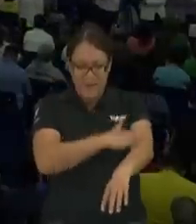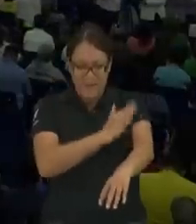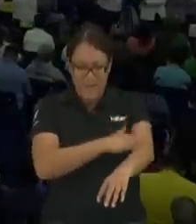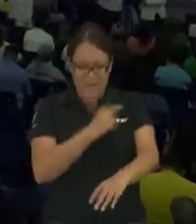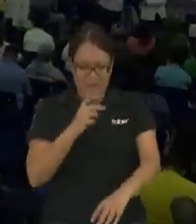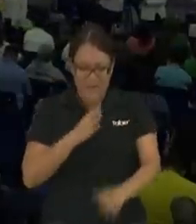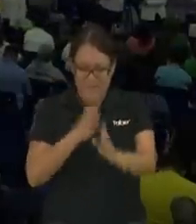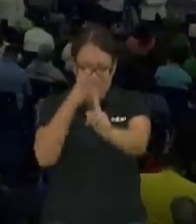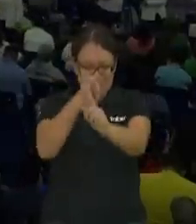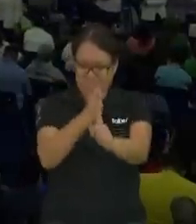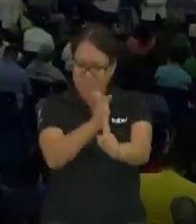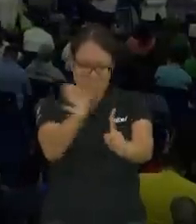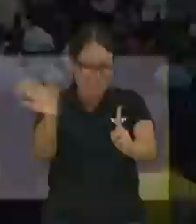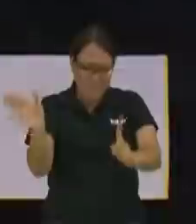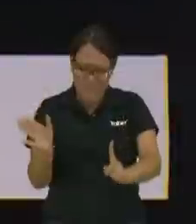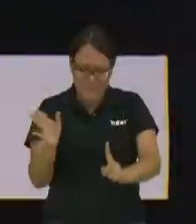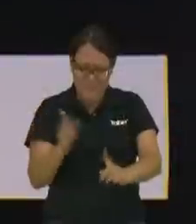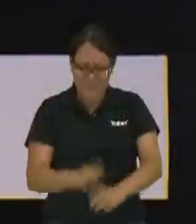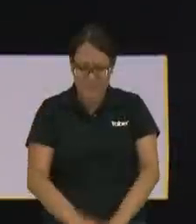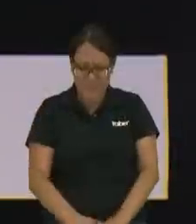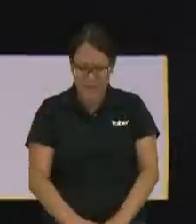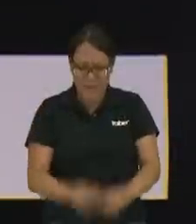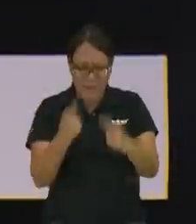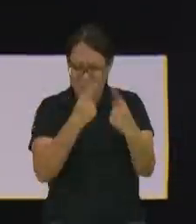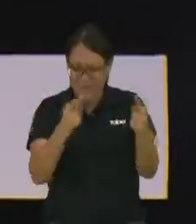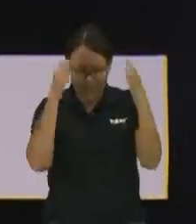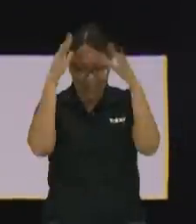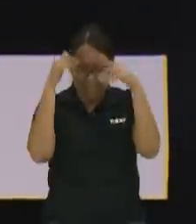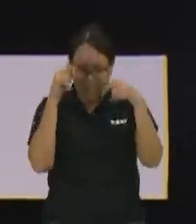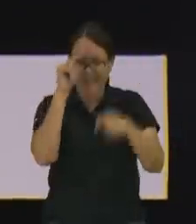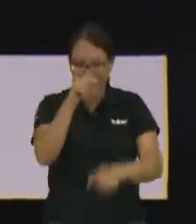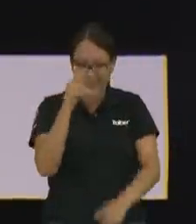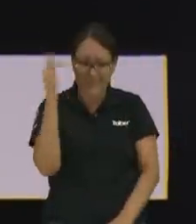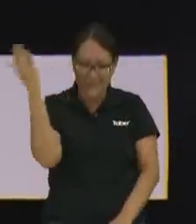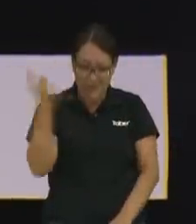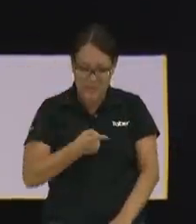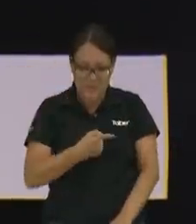más el que recibe el daño es el simple el que no quiso escuchar consejo